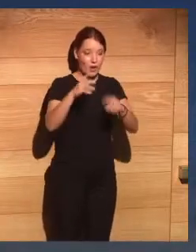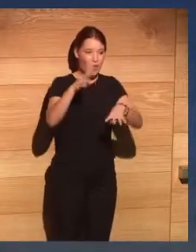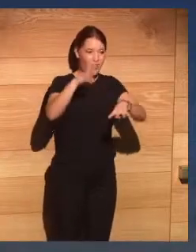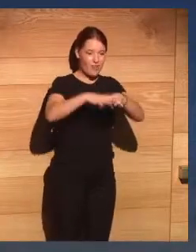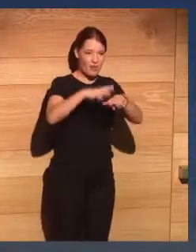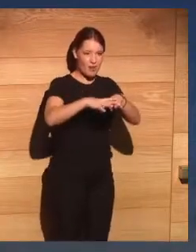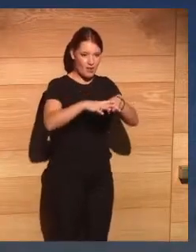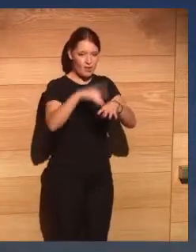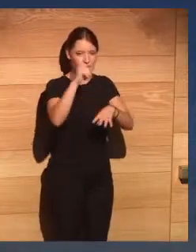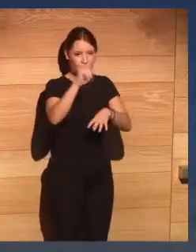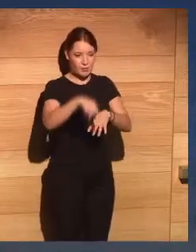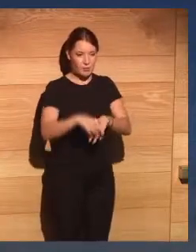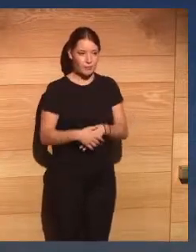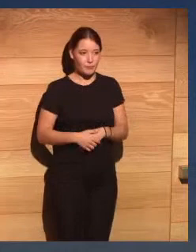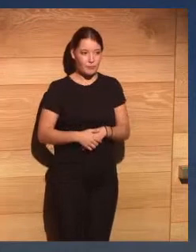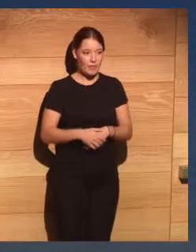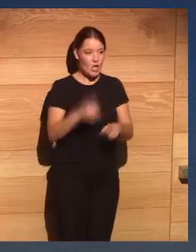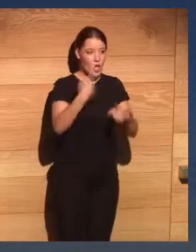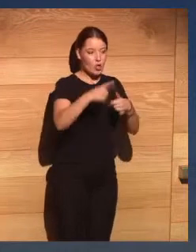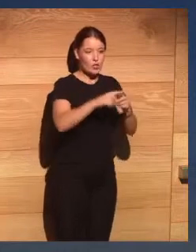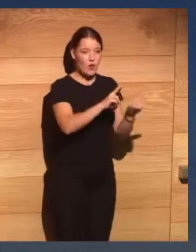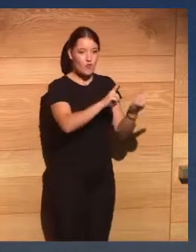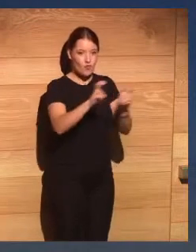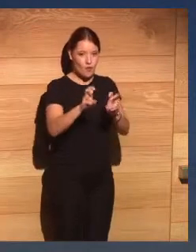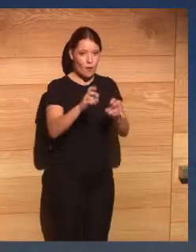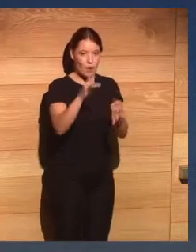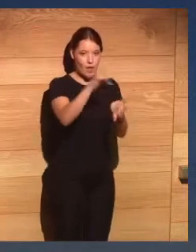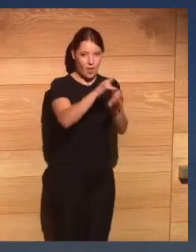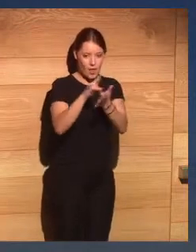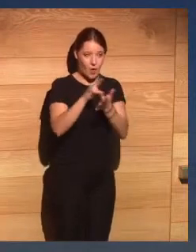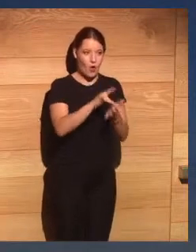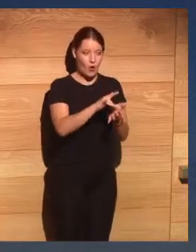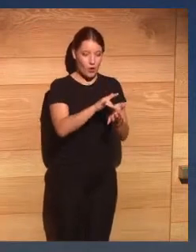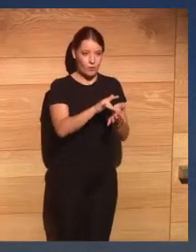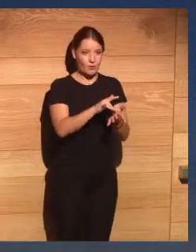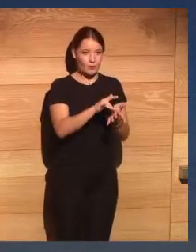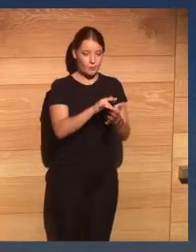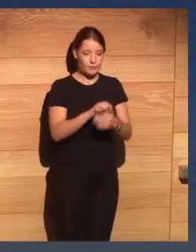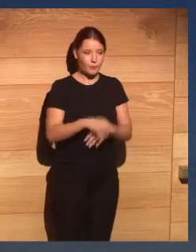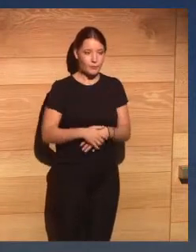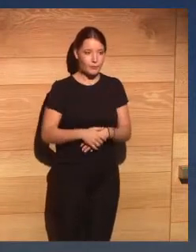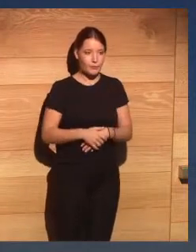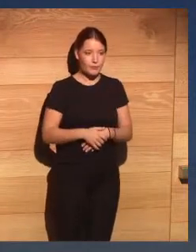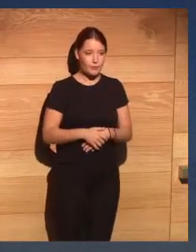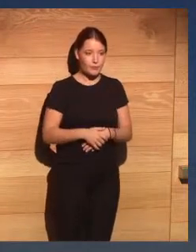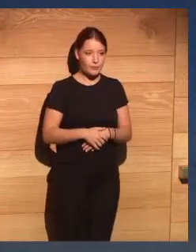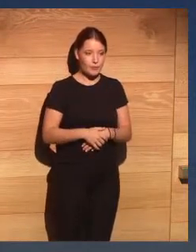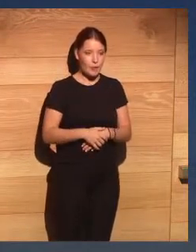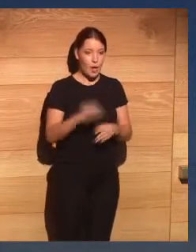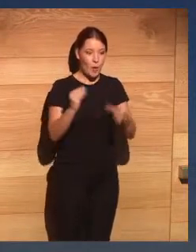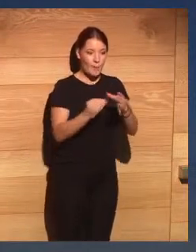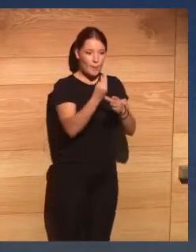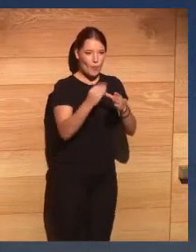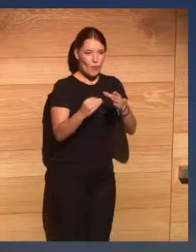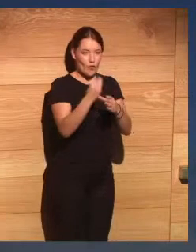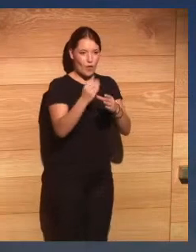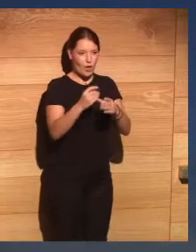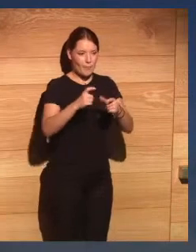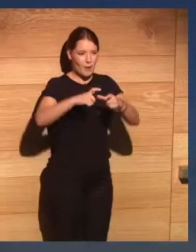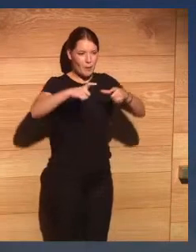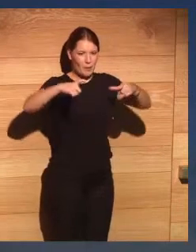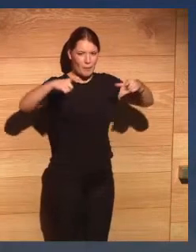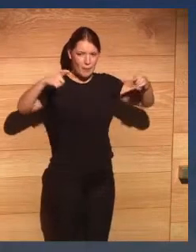entran nuevos agentes entran nuevos actores se multiplican los productos y los servicios